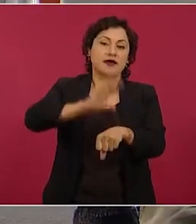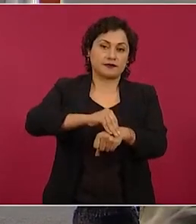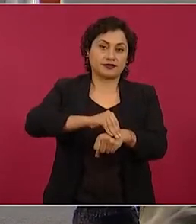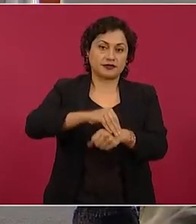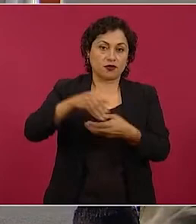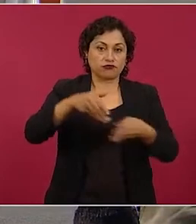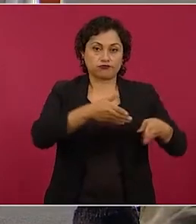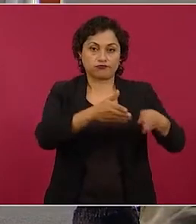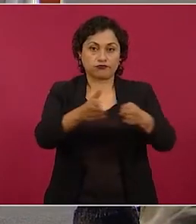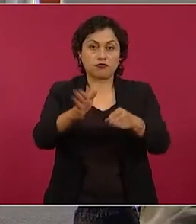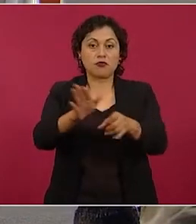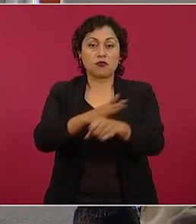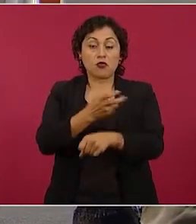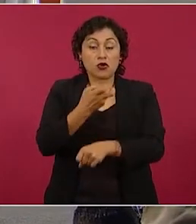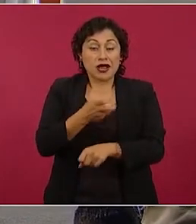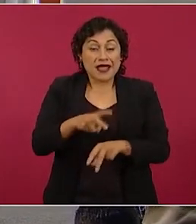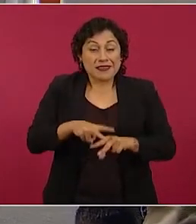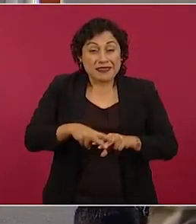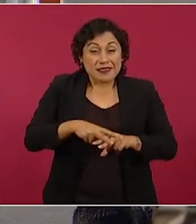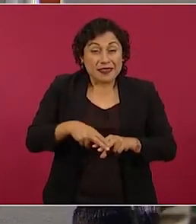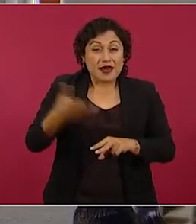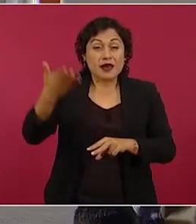50 del siglo pasado.